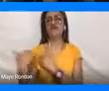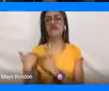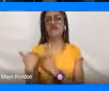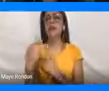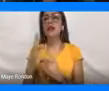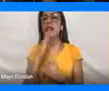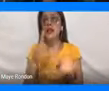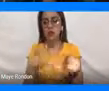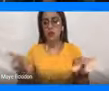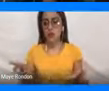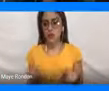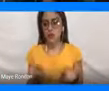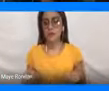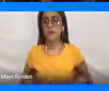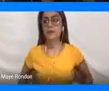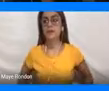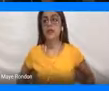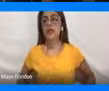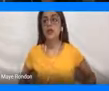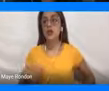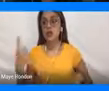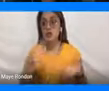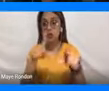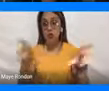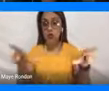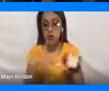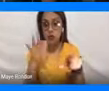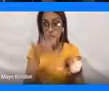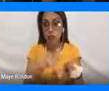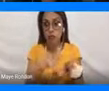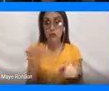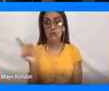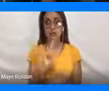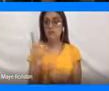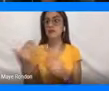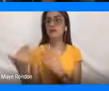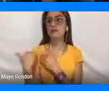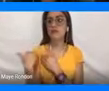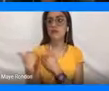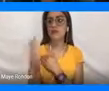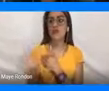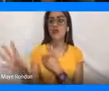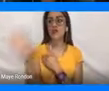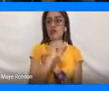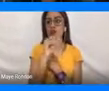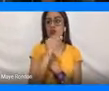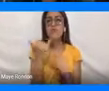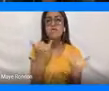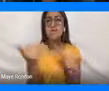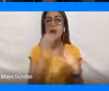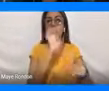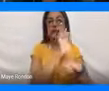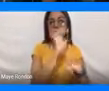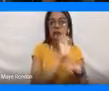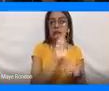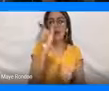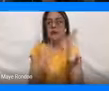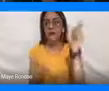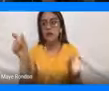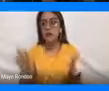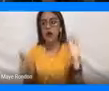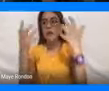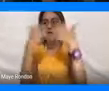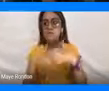destinos, y no solo de los destinos, en este caso es responsabilidad de todos los actores que hacemos parte